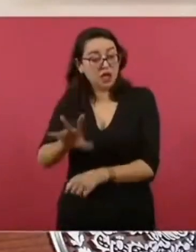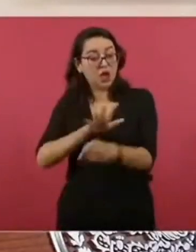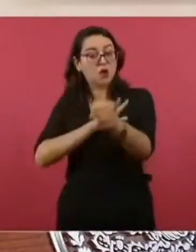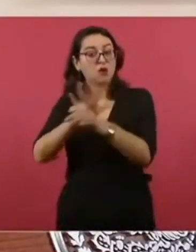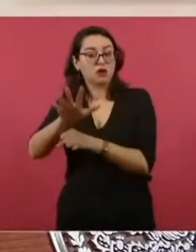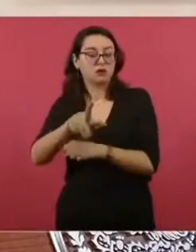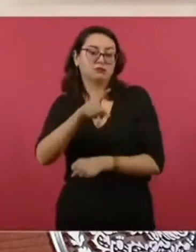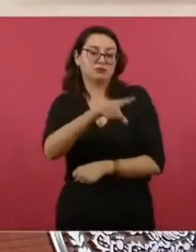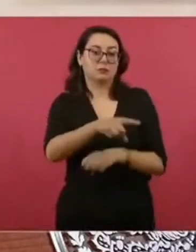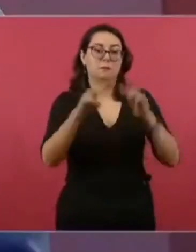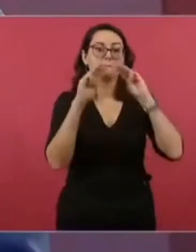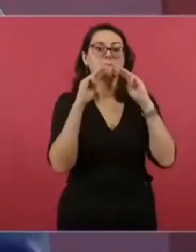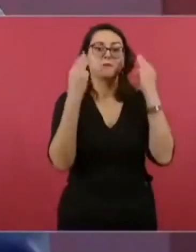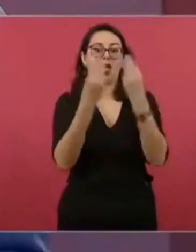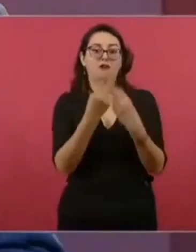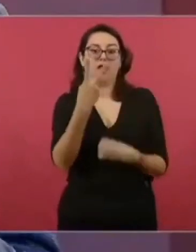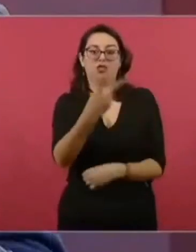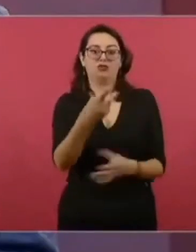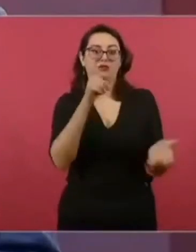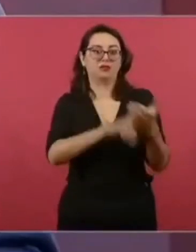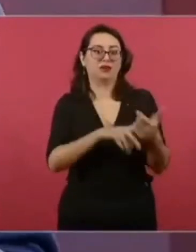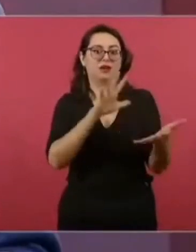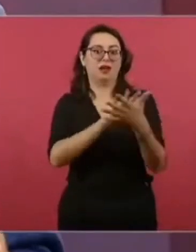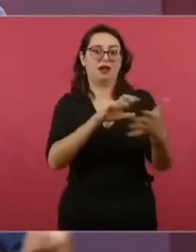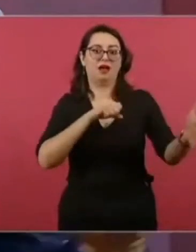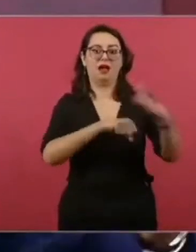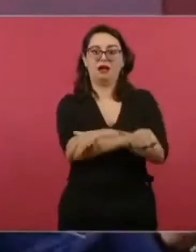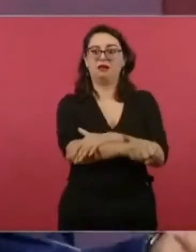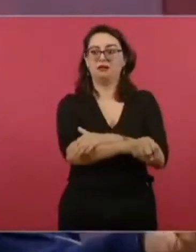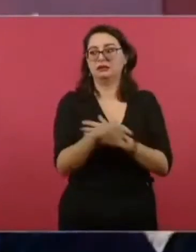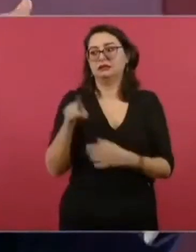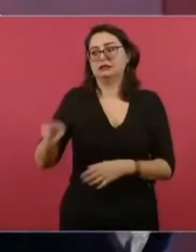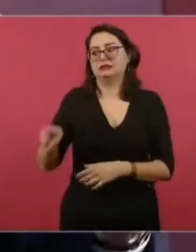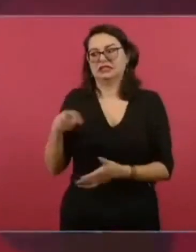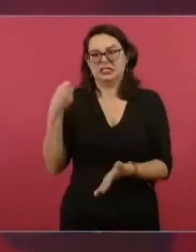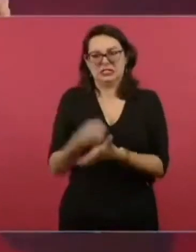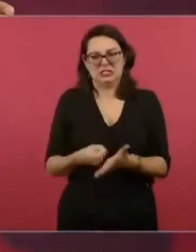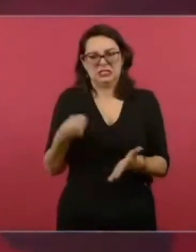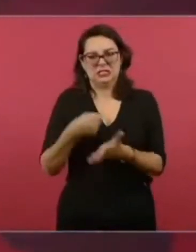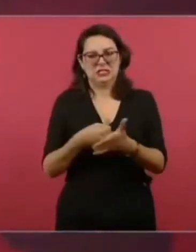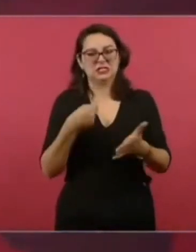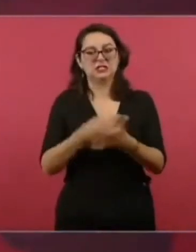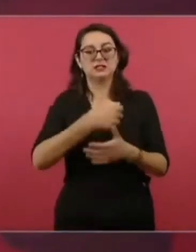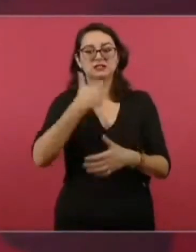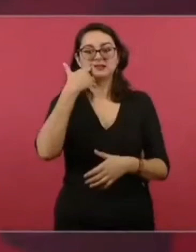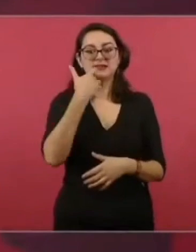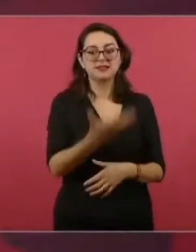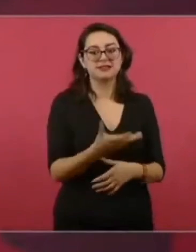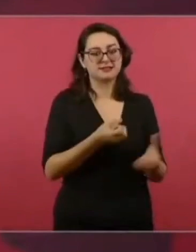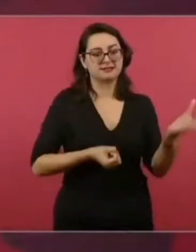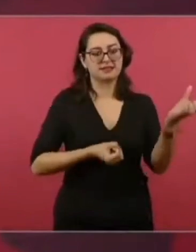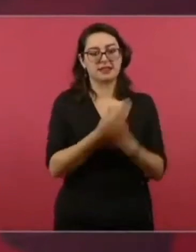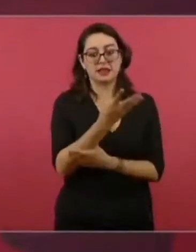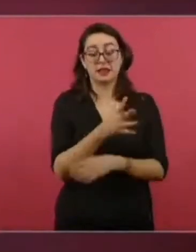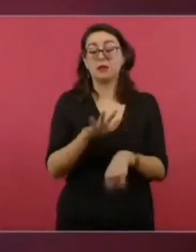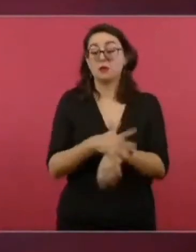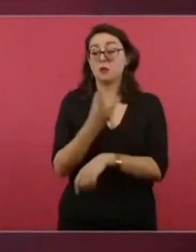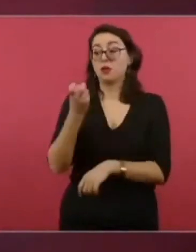los liberen. Y por eso también detienen a los servidores públicos